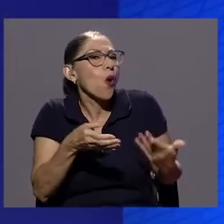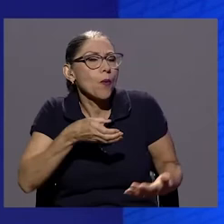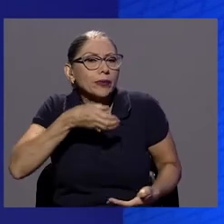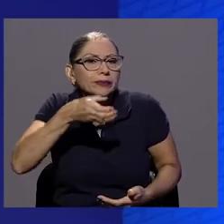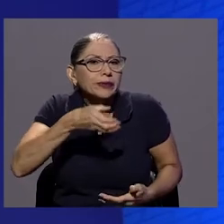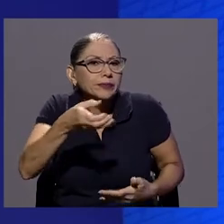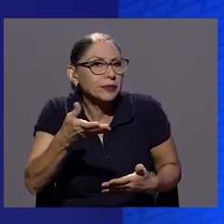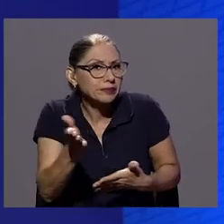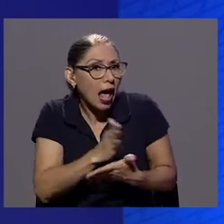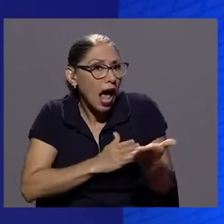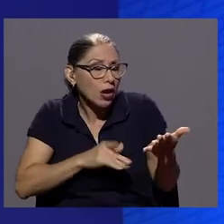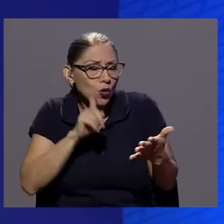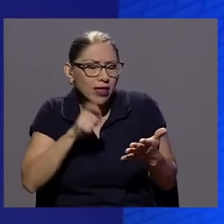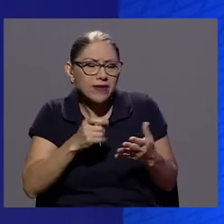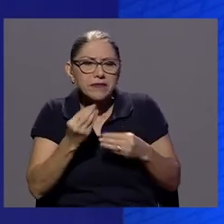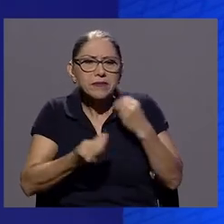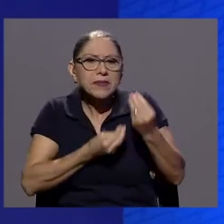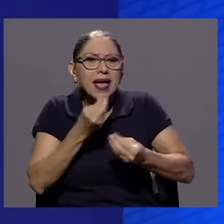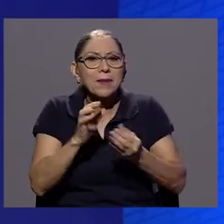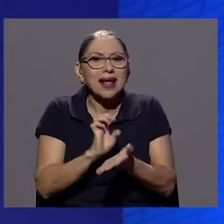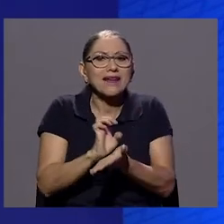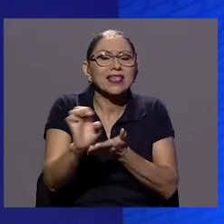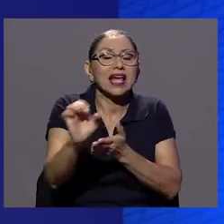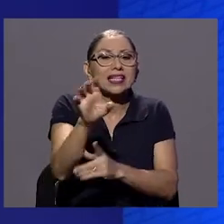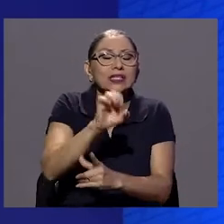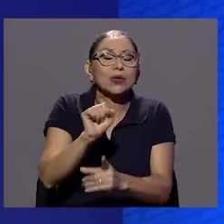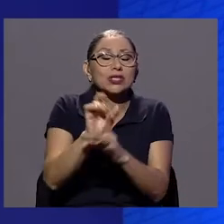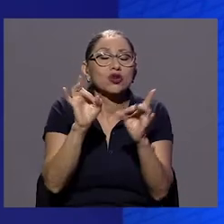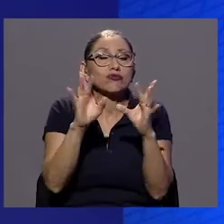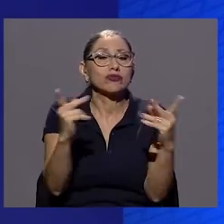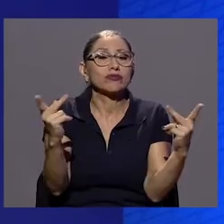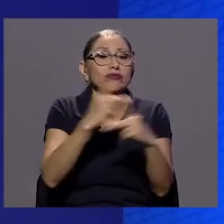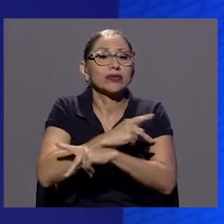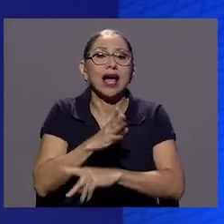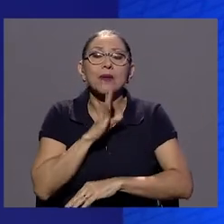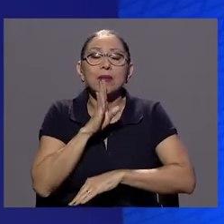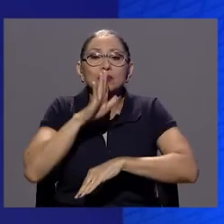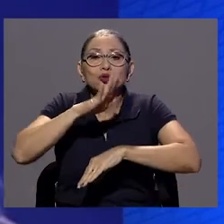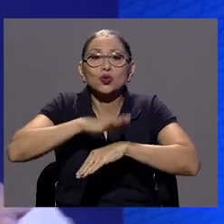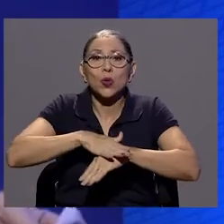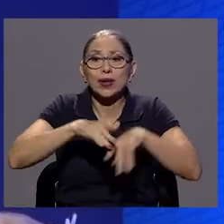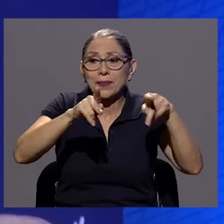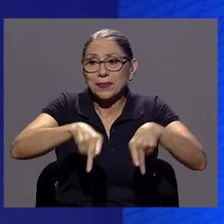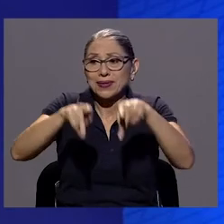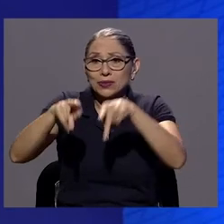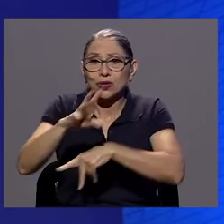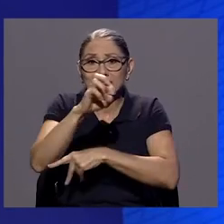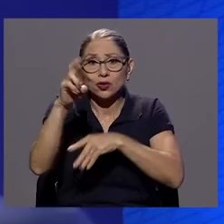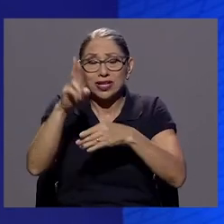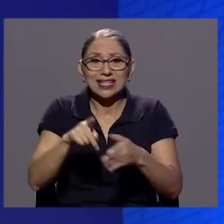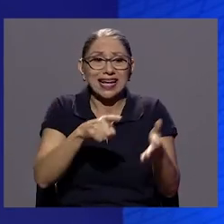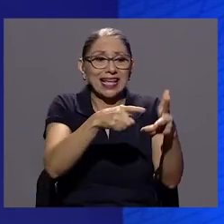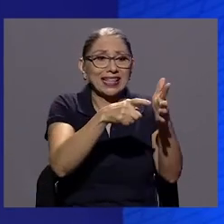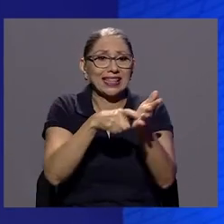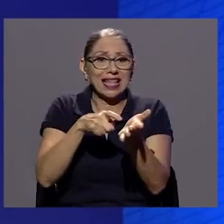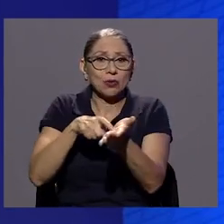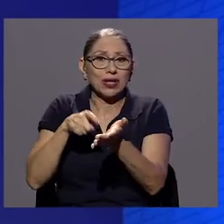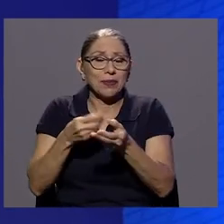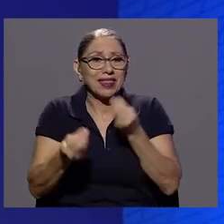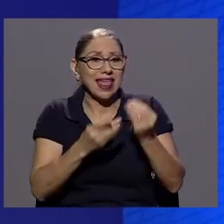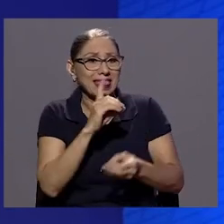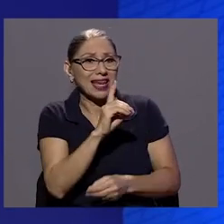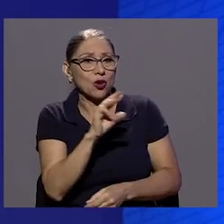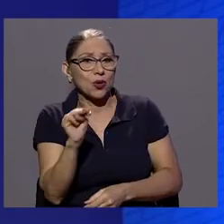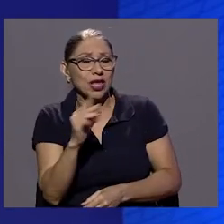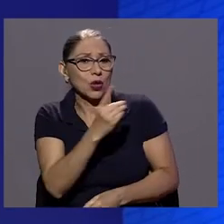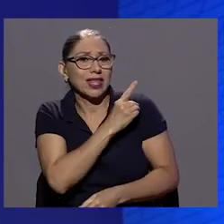alguna manera para evitar una catástrofe. Hablamos del endeudamiento de los y las costarricenses con Don Danilo Montero, director general